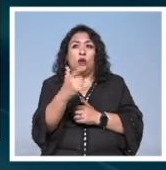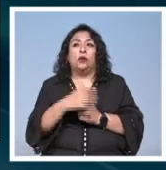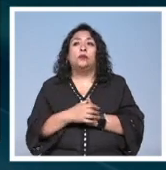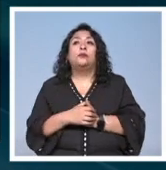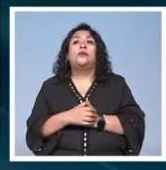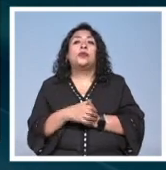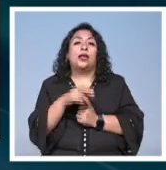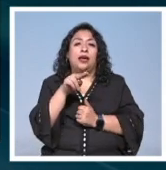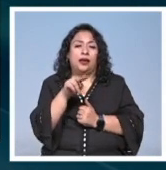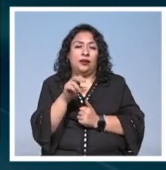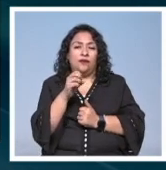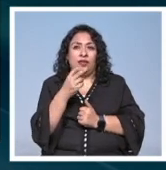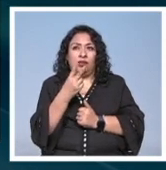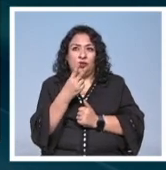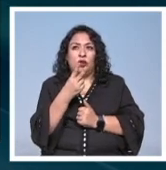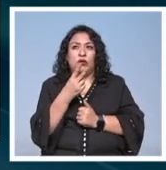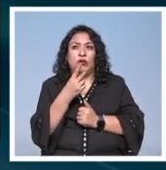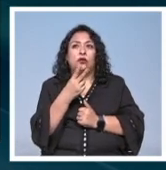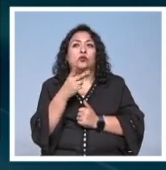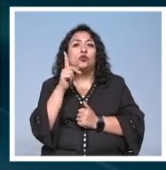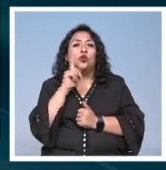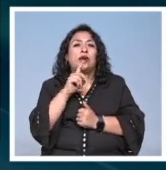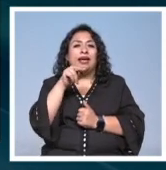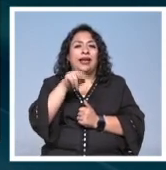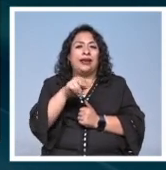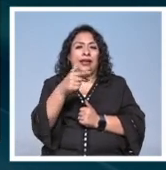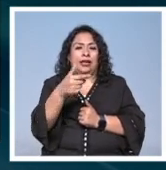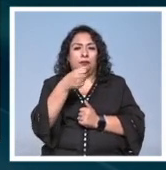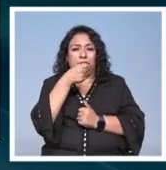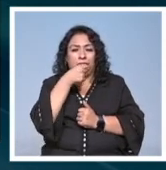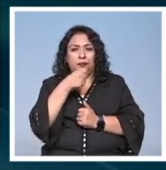Para Noticias 22, Norma Guzmán.